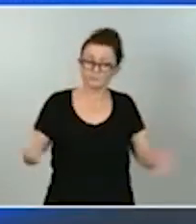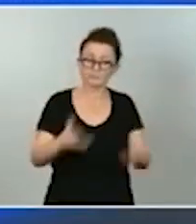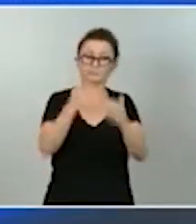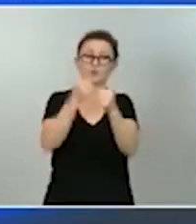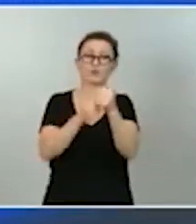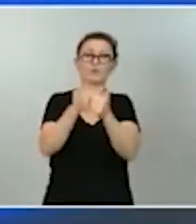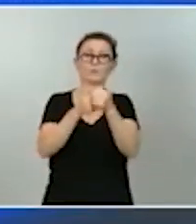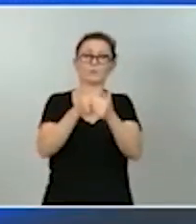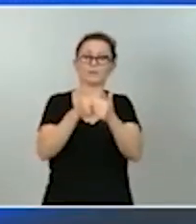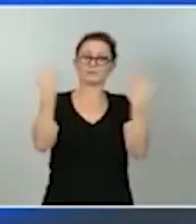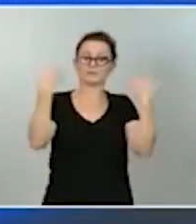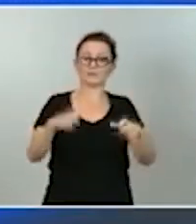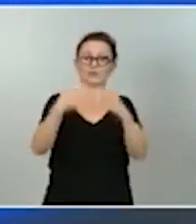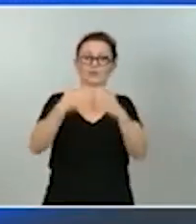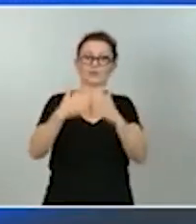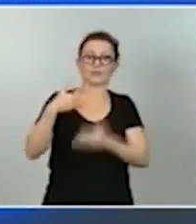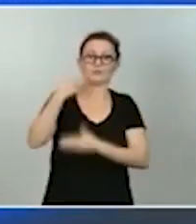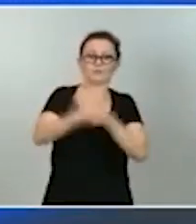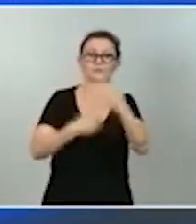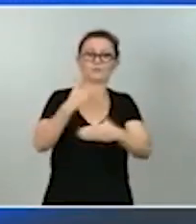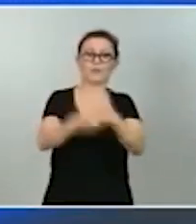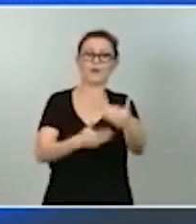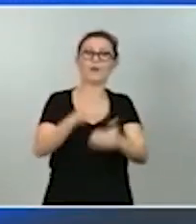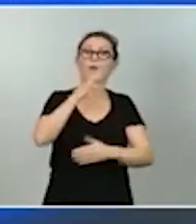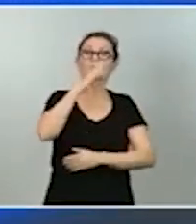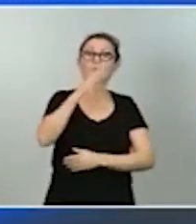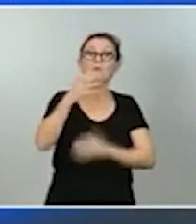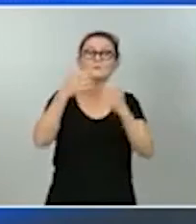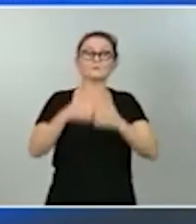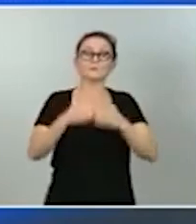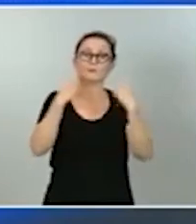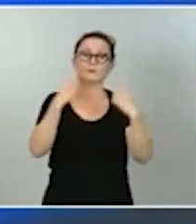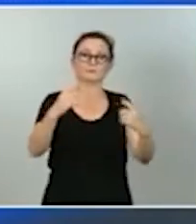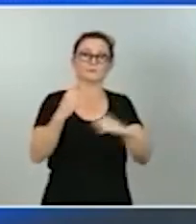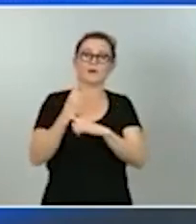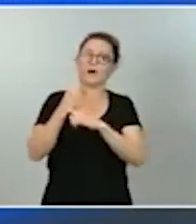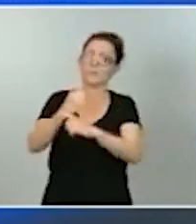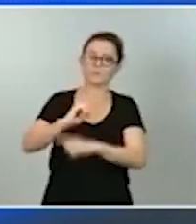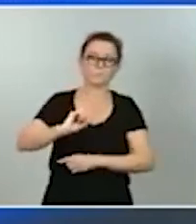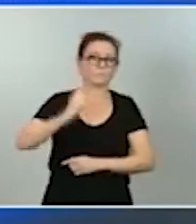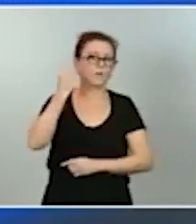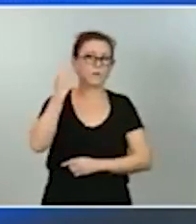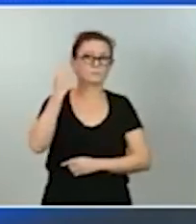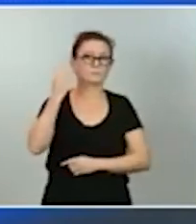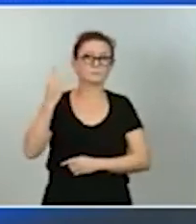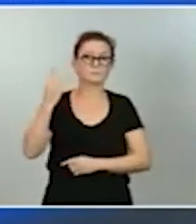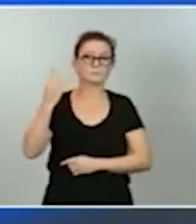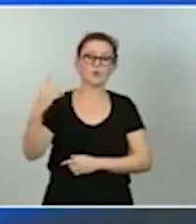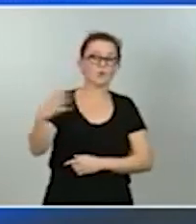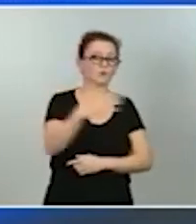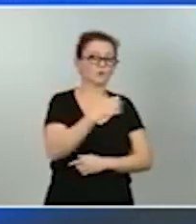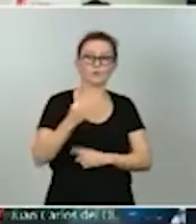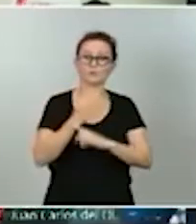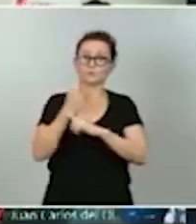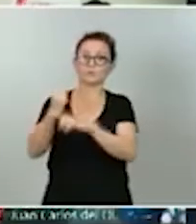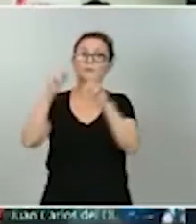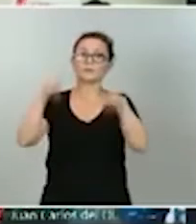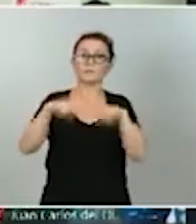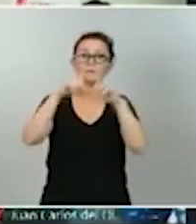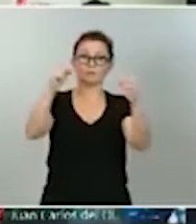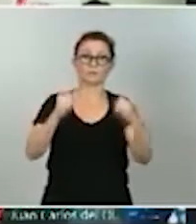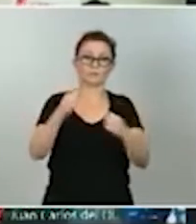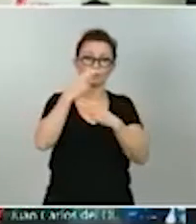sector industrial. Porque la industria necesita de un mayor apoyo por parte de todos y, singularmente, también por parte de las instituciones públicas.